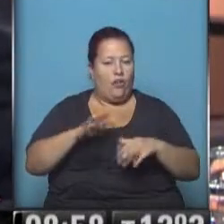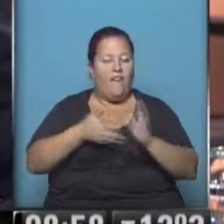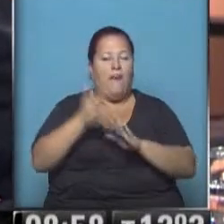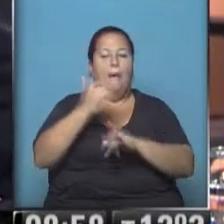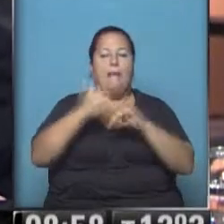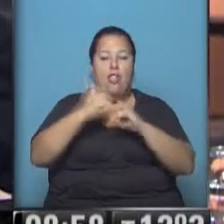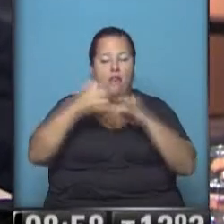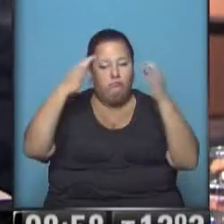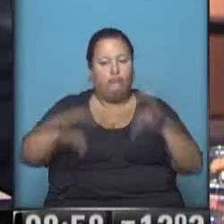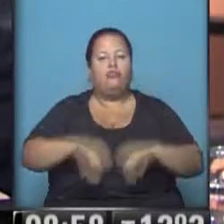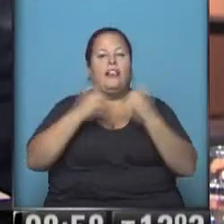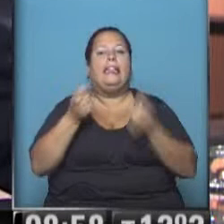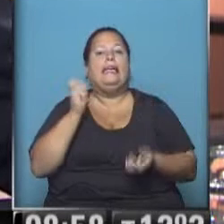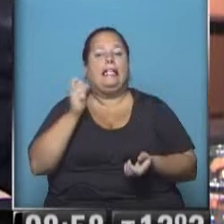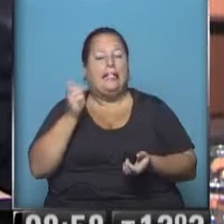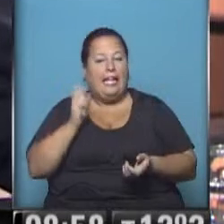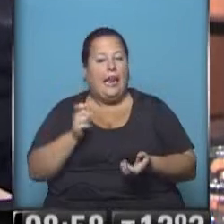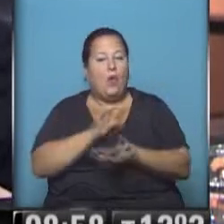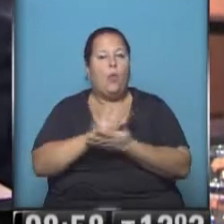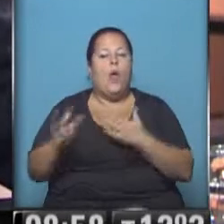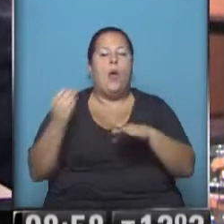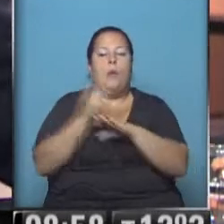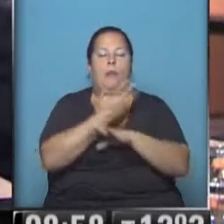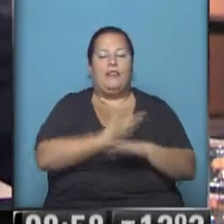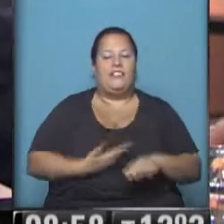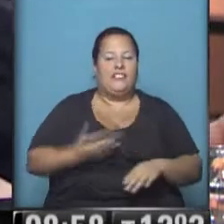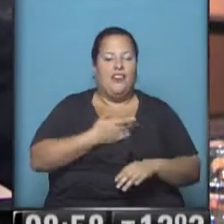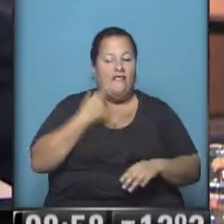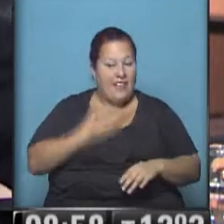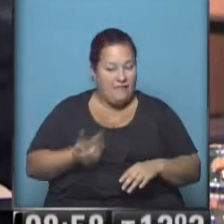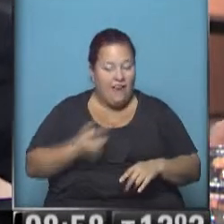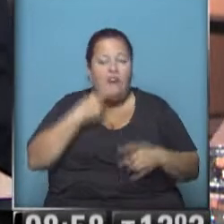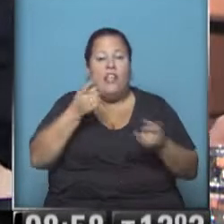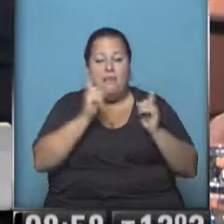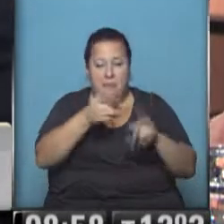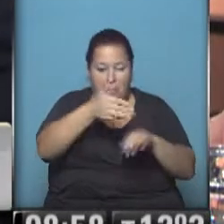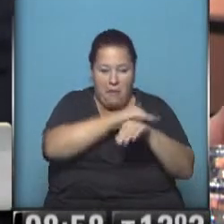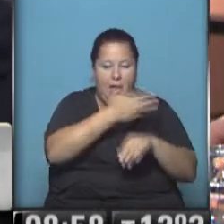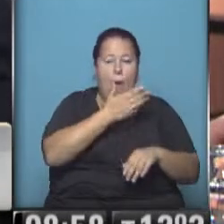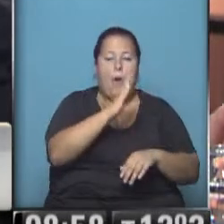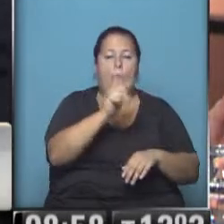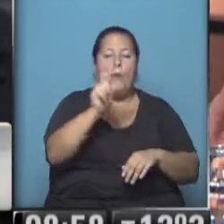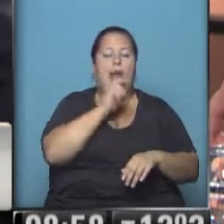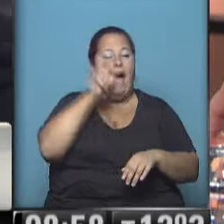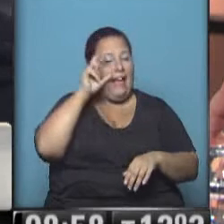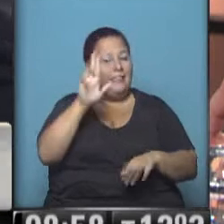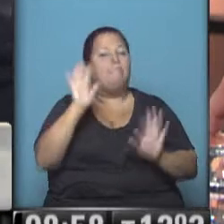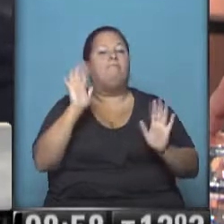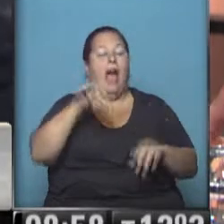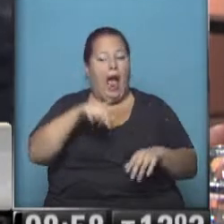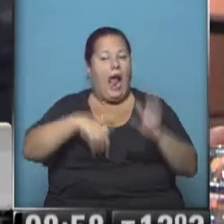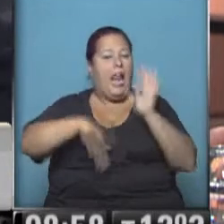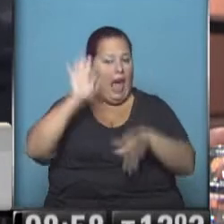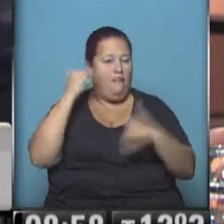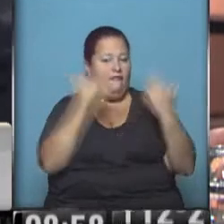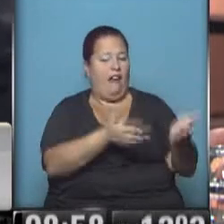del mediodía tendremos el veredicto. ¿Quién va a ser el nuevo presidente de la FIFA? Será como se dice Blatter. Bueno, hoy por hoy cuenta con la